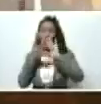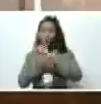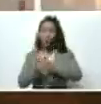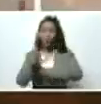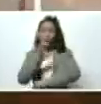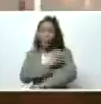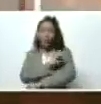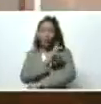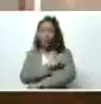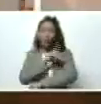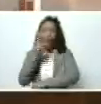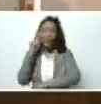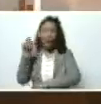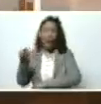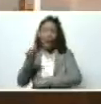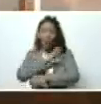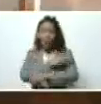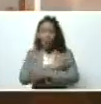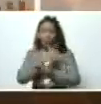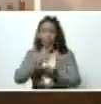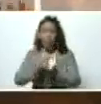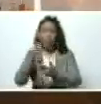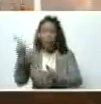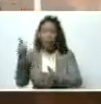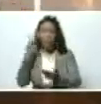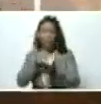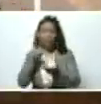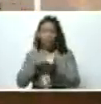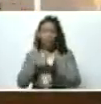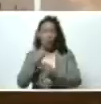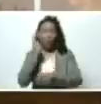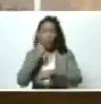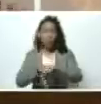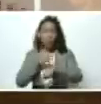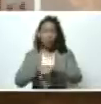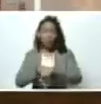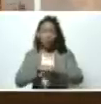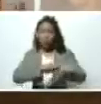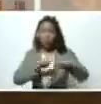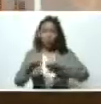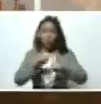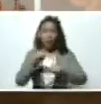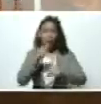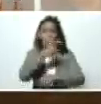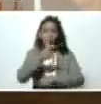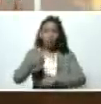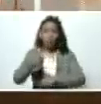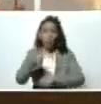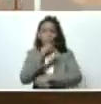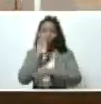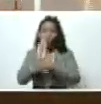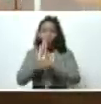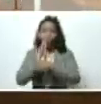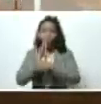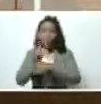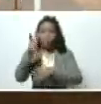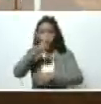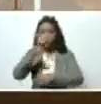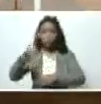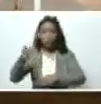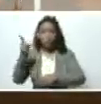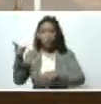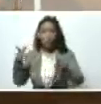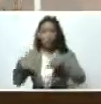supuesto, Protección Civil, las Fuerzas Armadas han estado presentes desde el primer momento, y la gente de Protección Civil en Mérida, en este sector, Quimó,